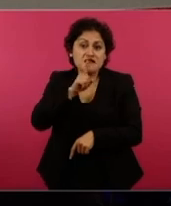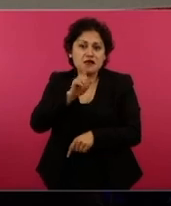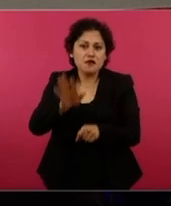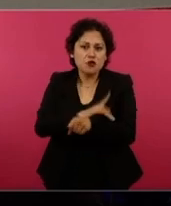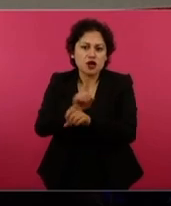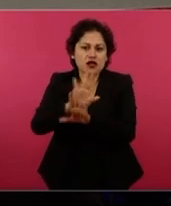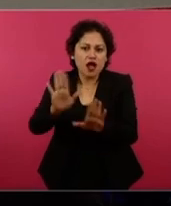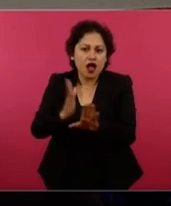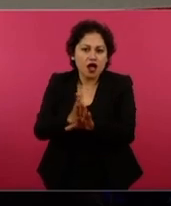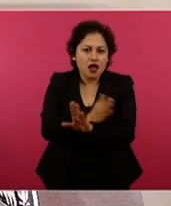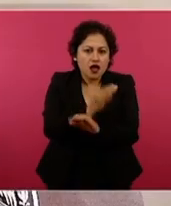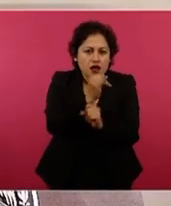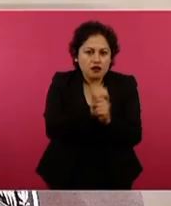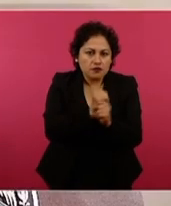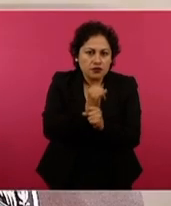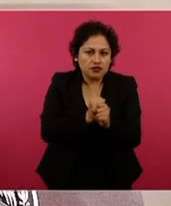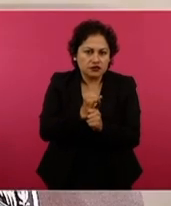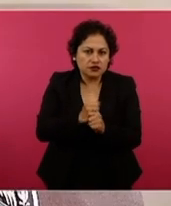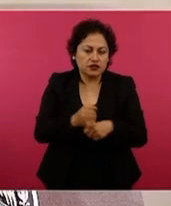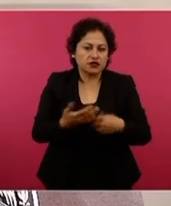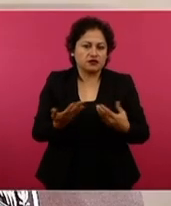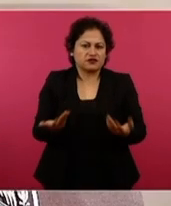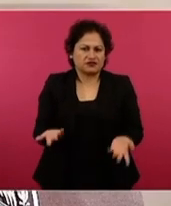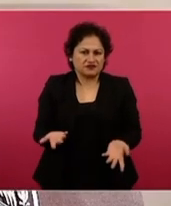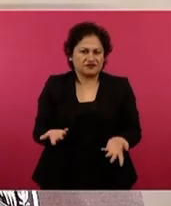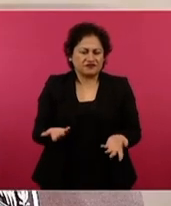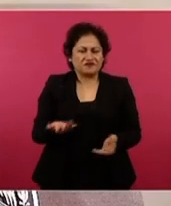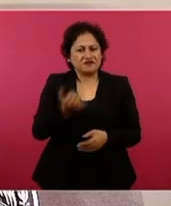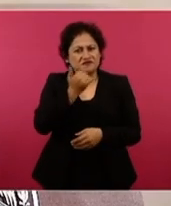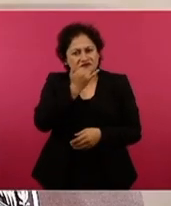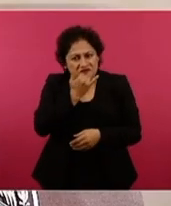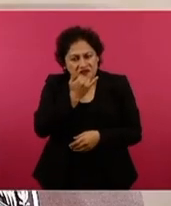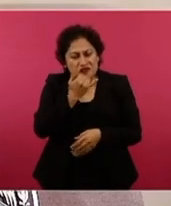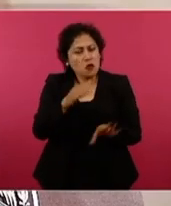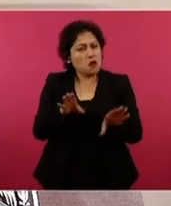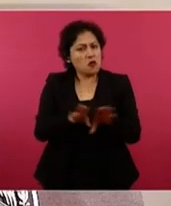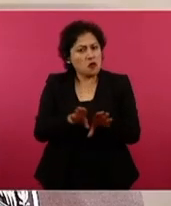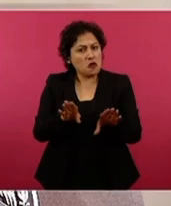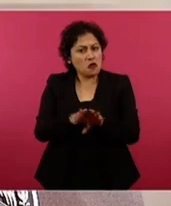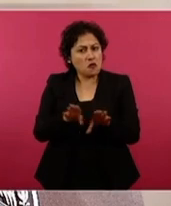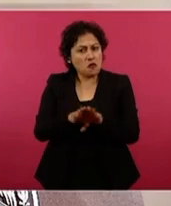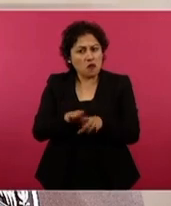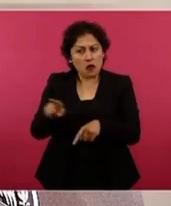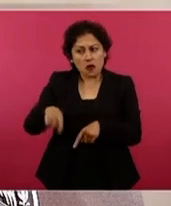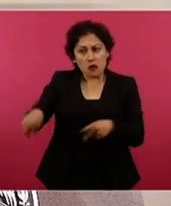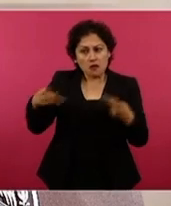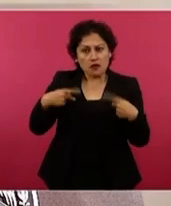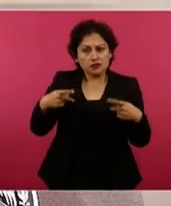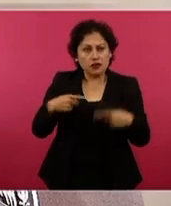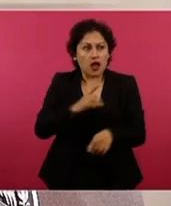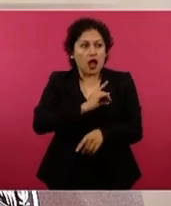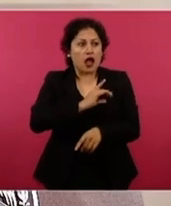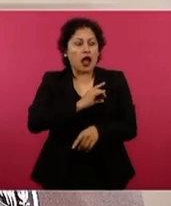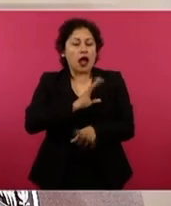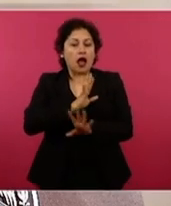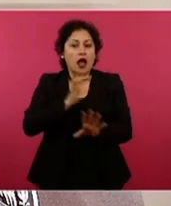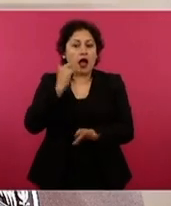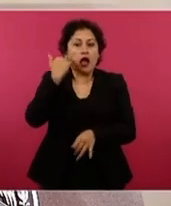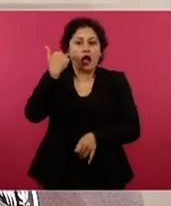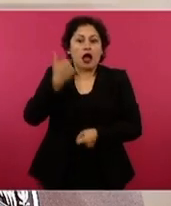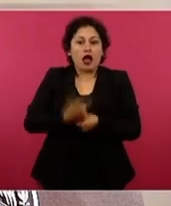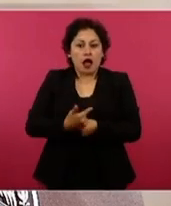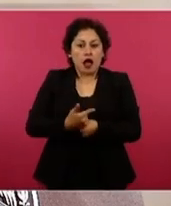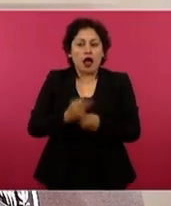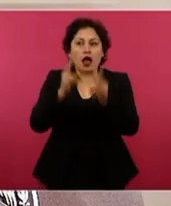sabemos quiénes están interesados en bajar estos videos para que la gente no se entere de lo que realmente contienen los nuevos